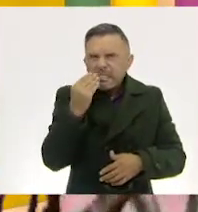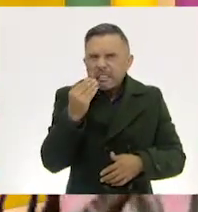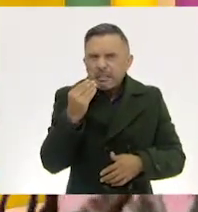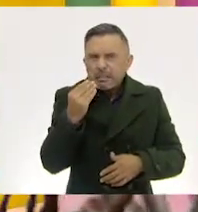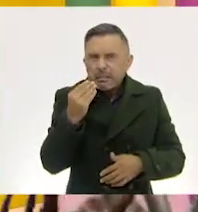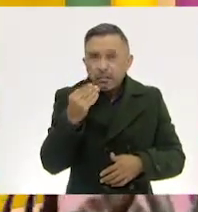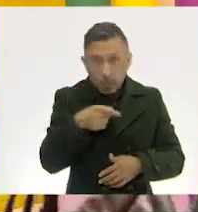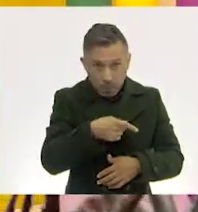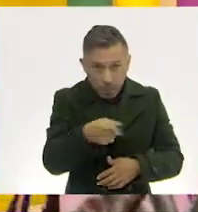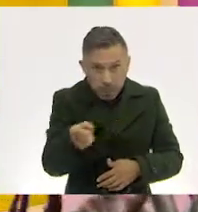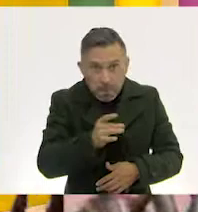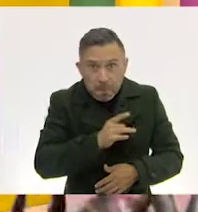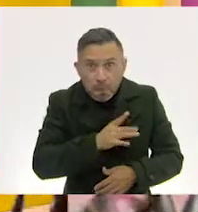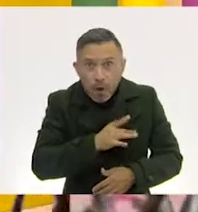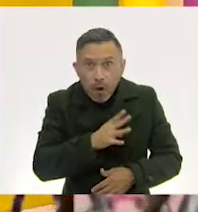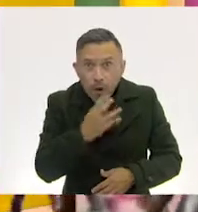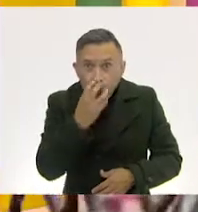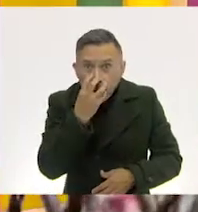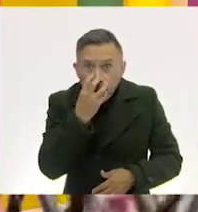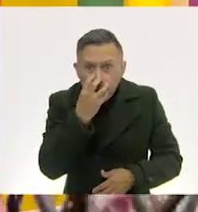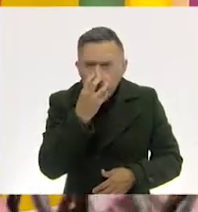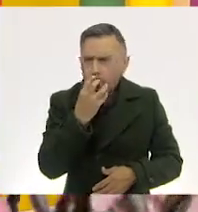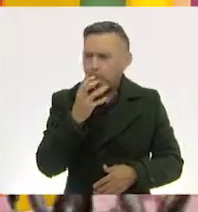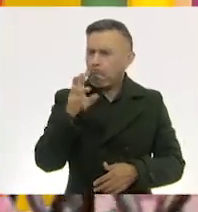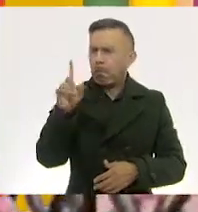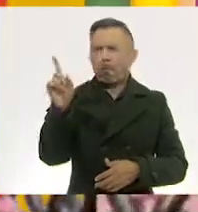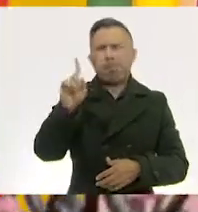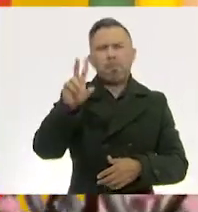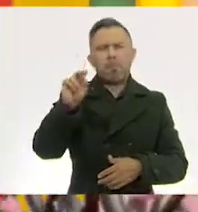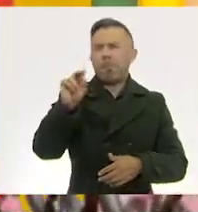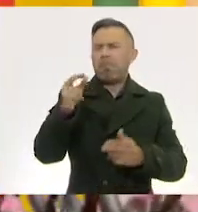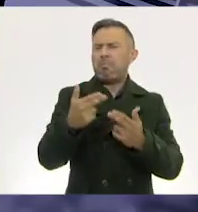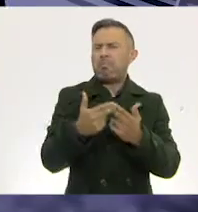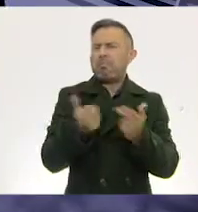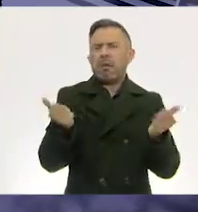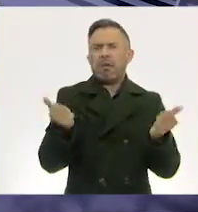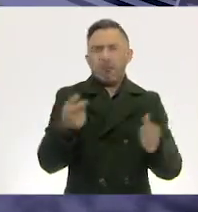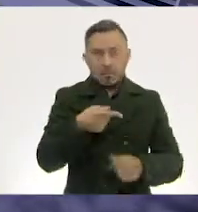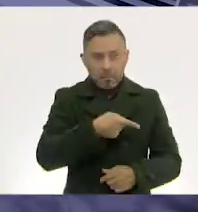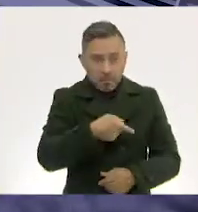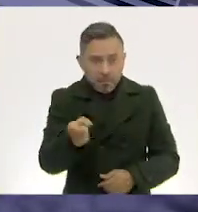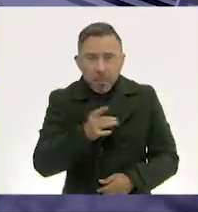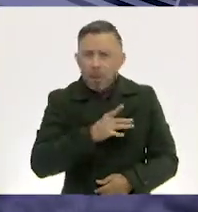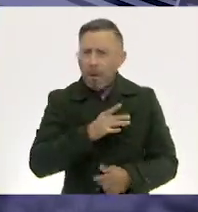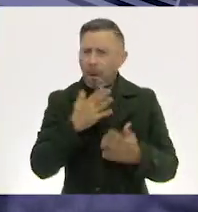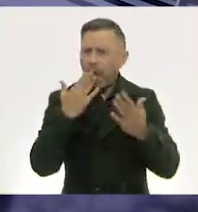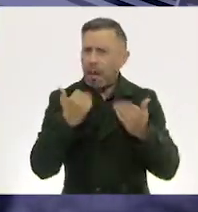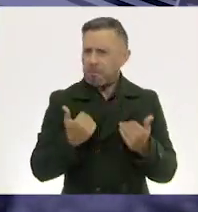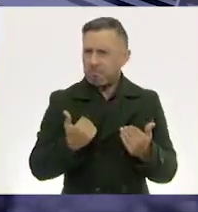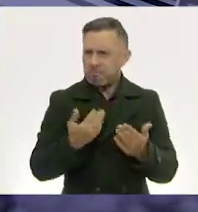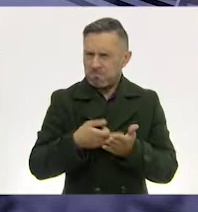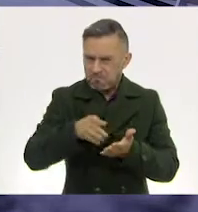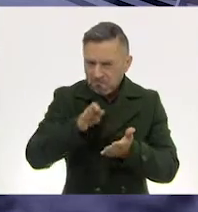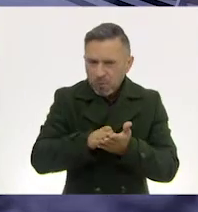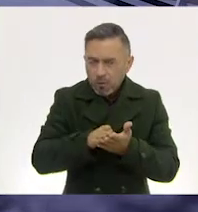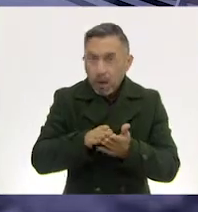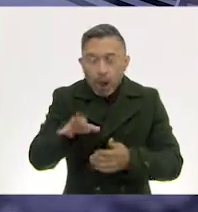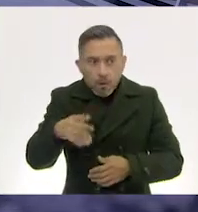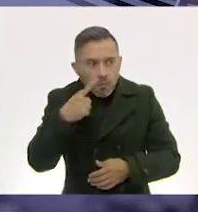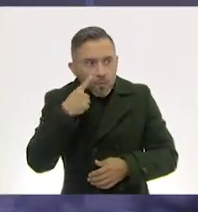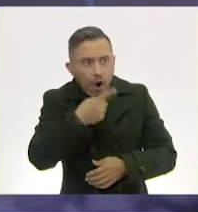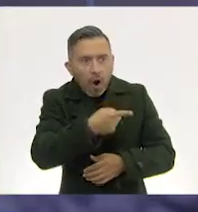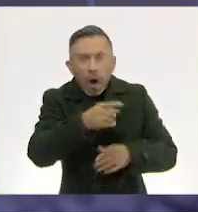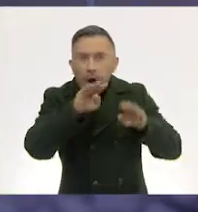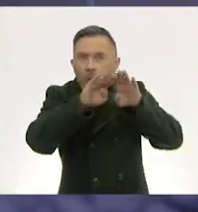teme al oso? Nadie Aquí no hay ningún miedoso Una cueva Una